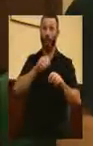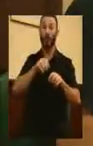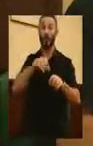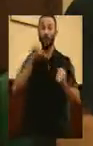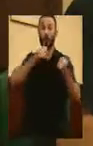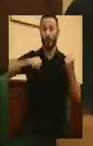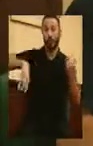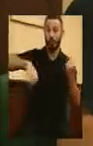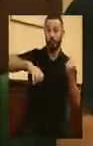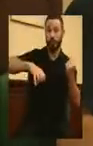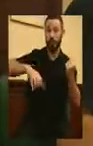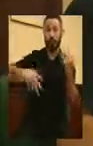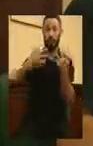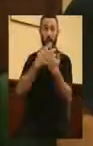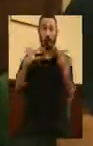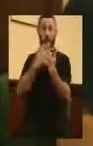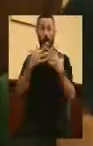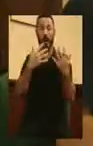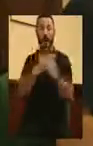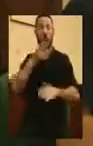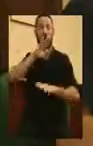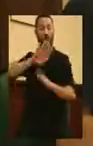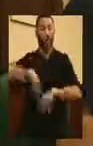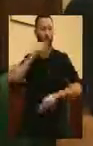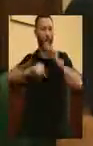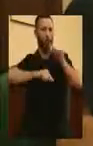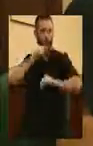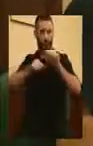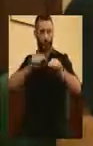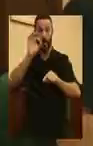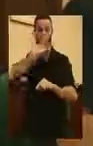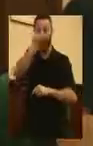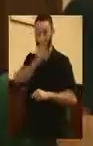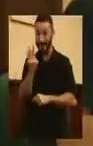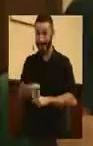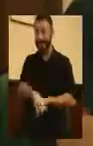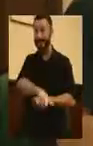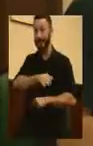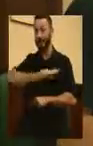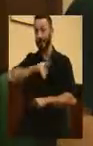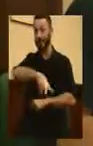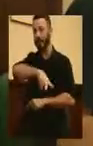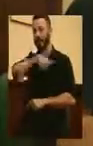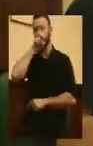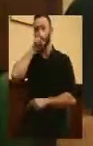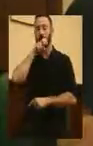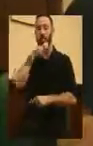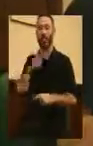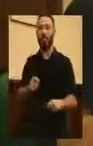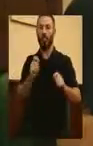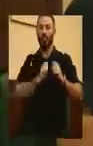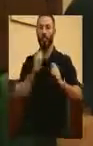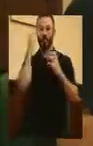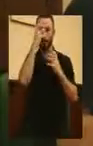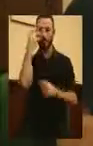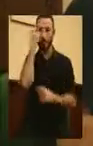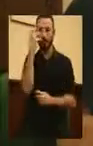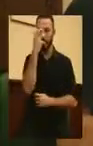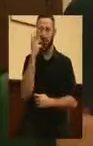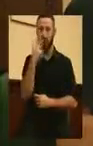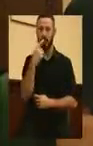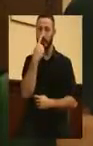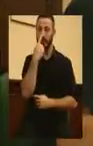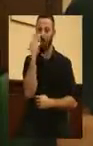automóviles y algunas industrias. Este ozono, por inhalación, provoca irritación en los ojos, vías respiratorias superiores